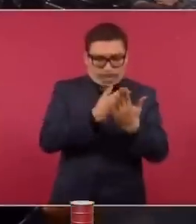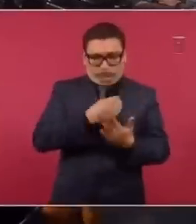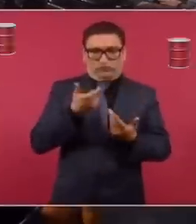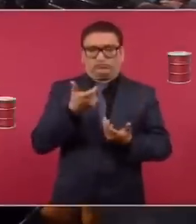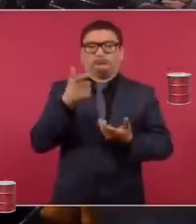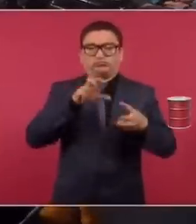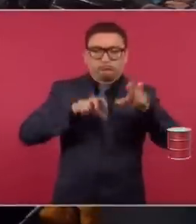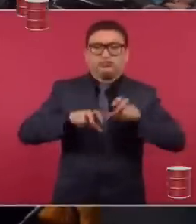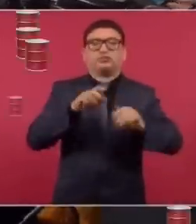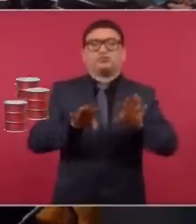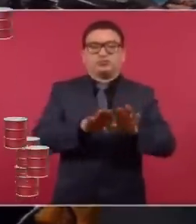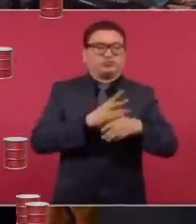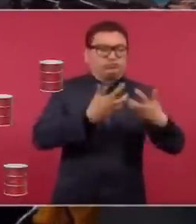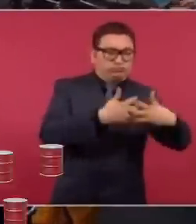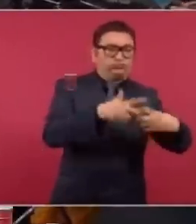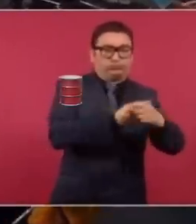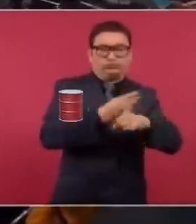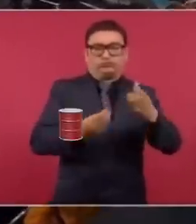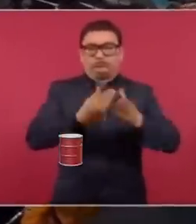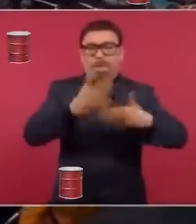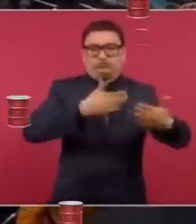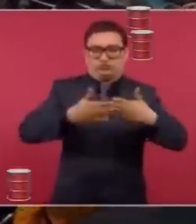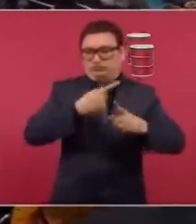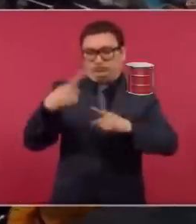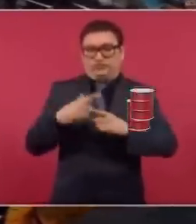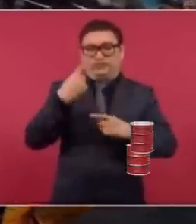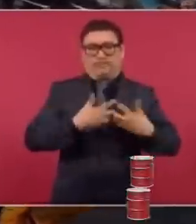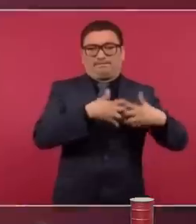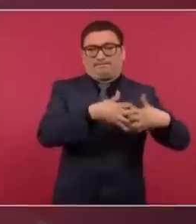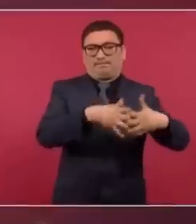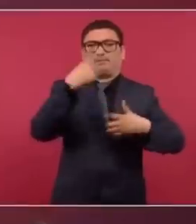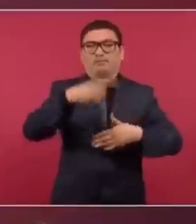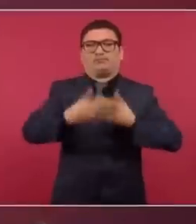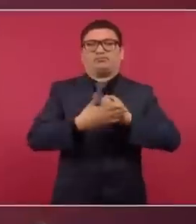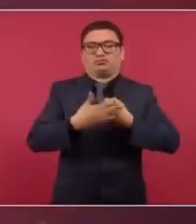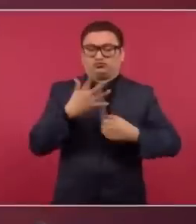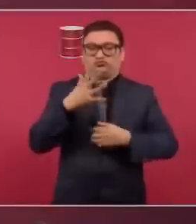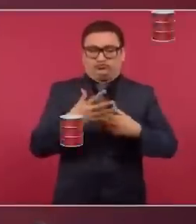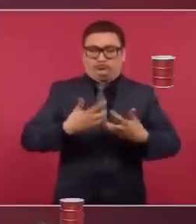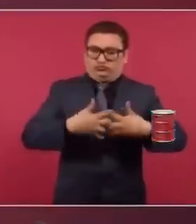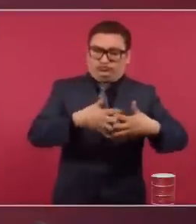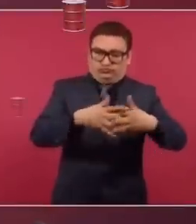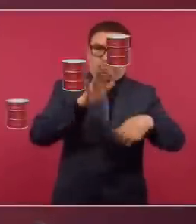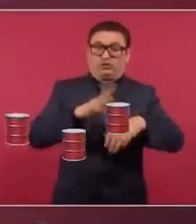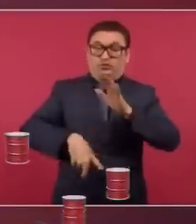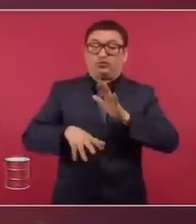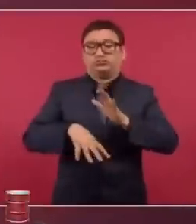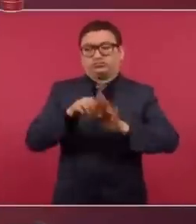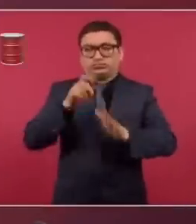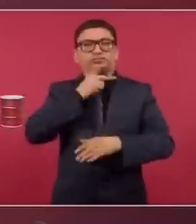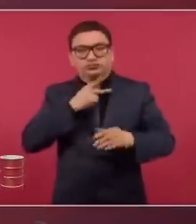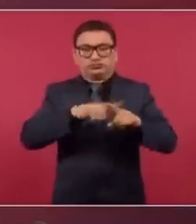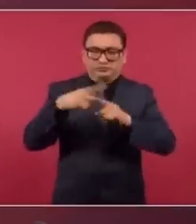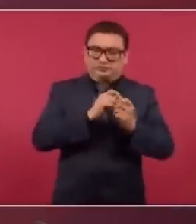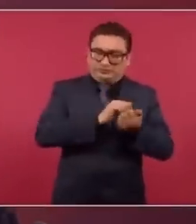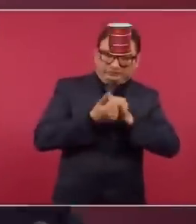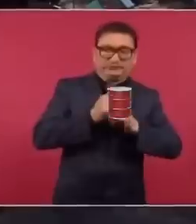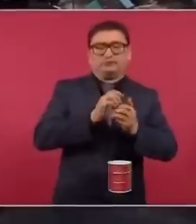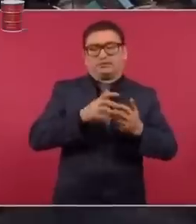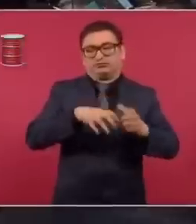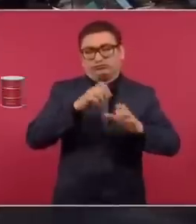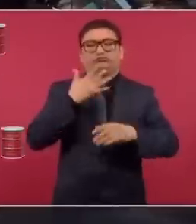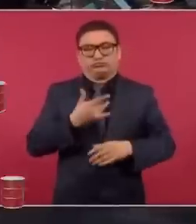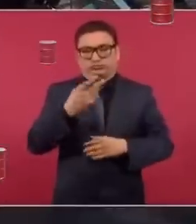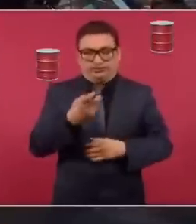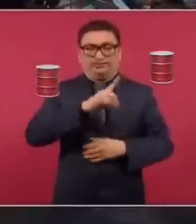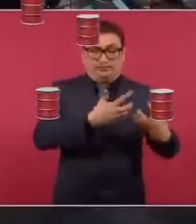invirtiendo, cambiando planta, modernizando las plantas. Entonces, esto es producir más, procesar más crudo en estas refinerías.